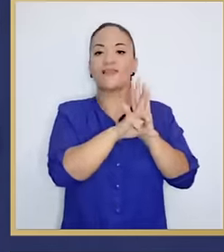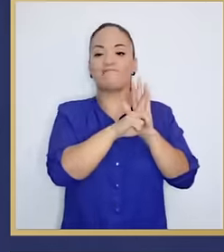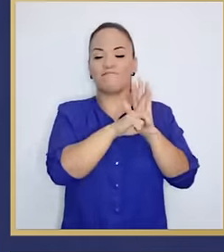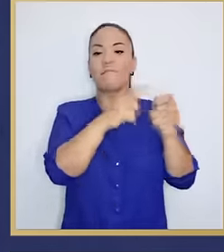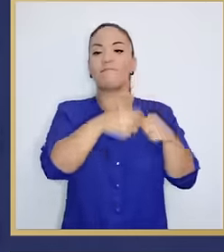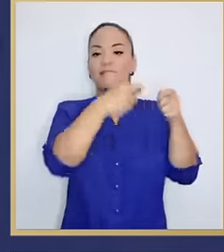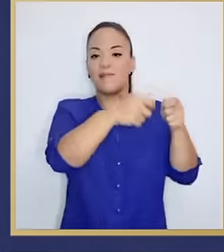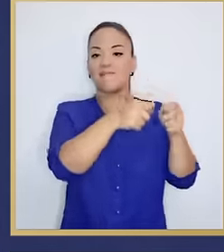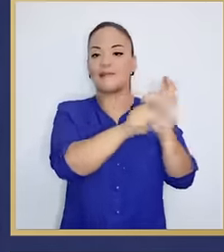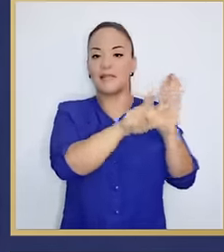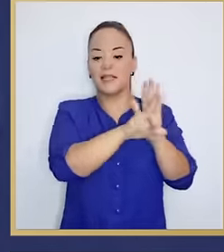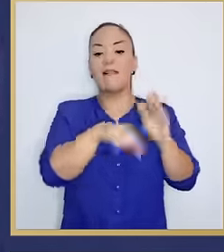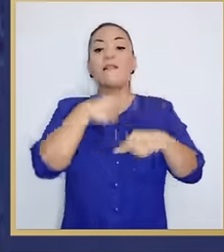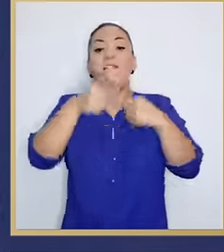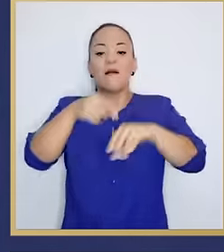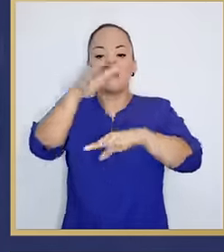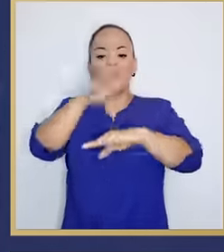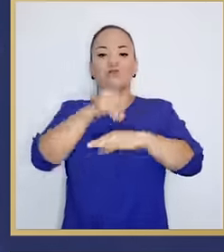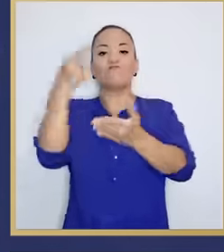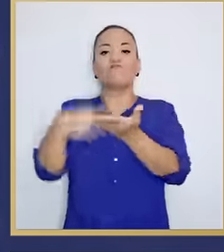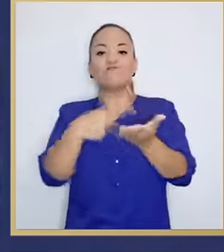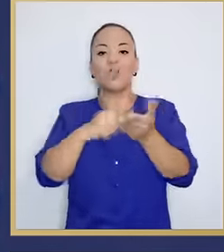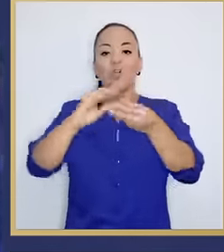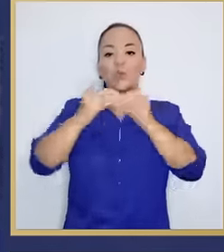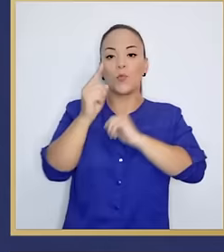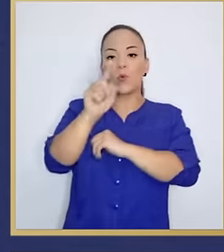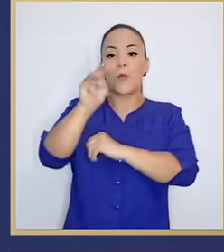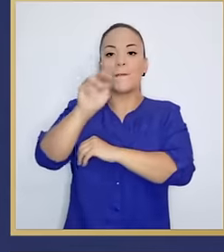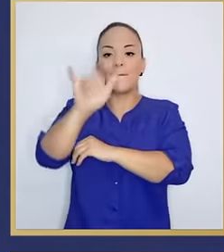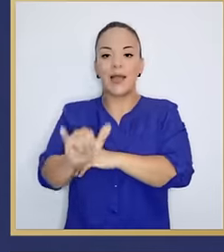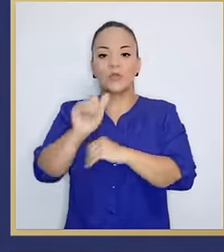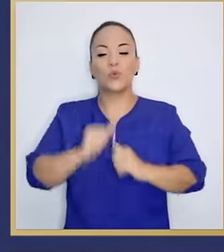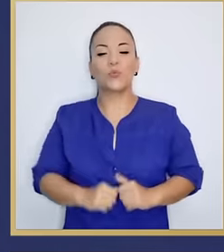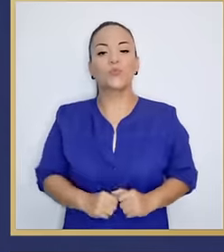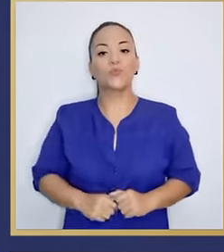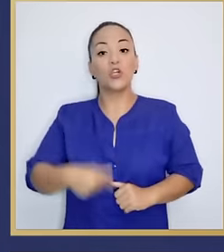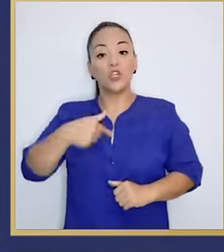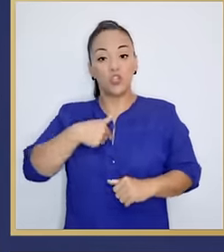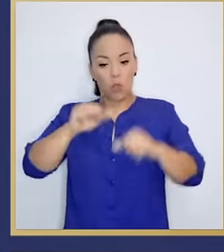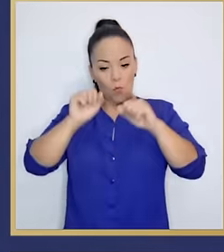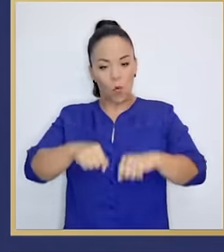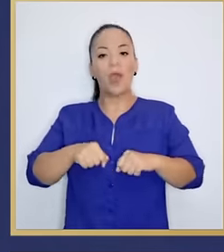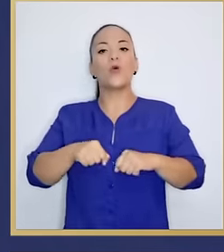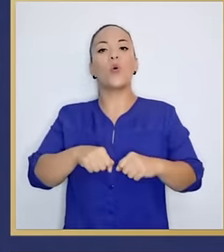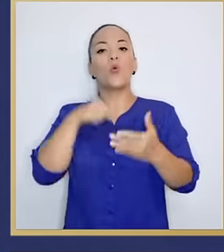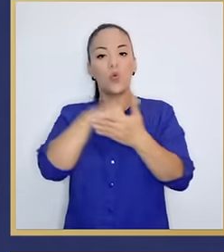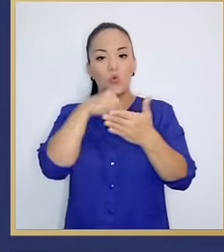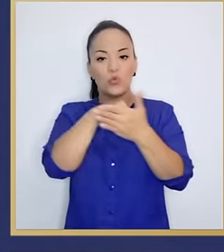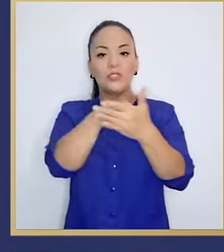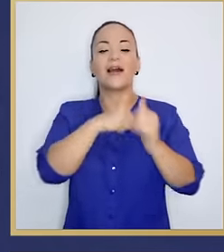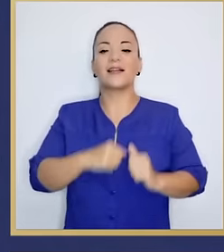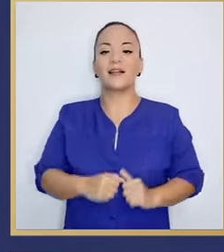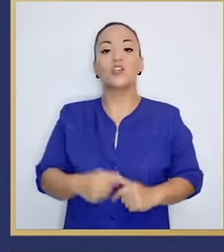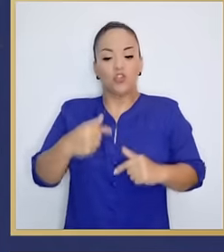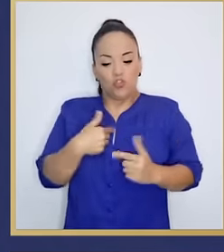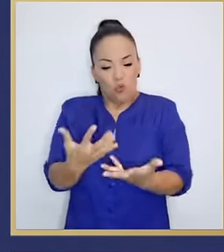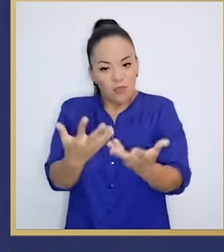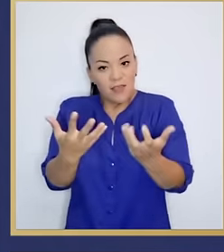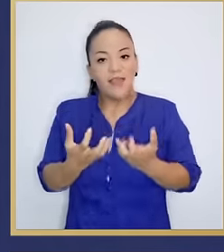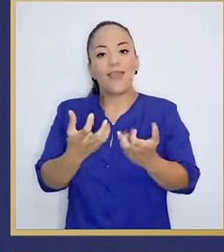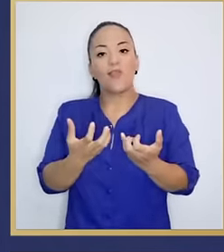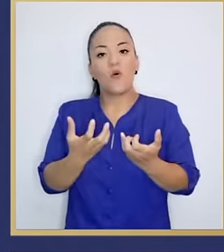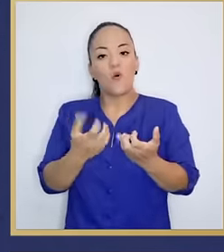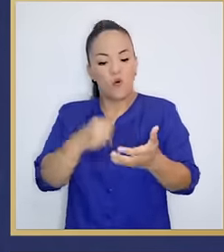convocar el primero de mayo. Yo puedo dar esta lucha. Yo quiero dar esta